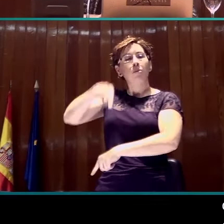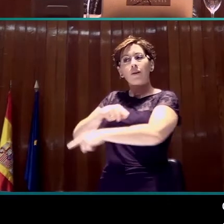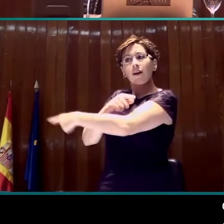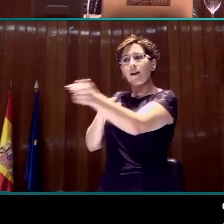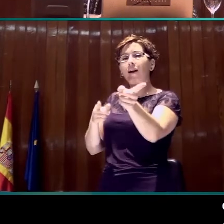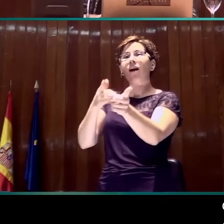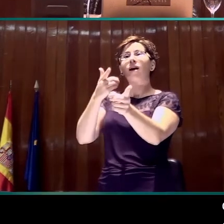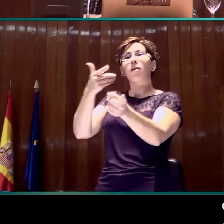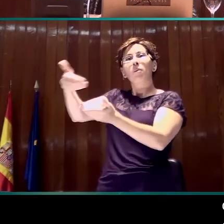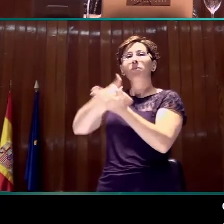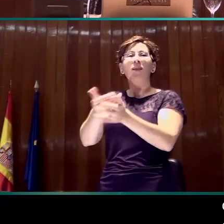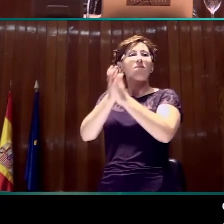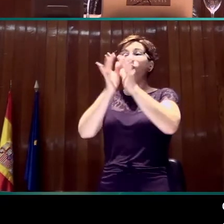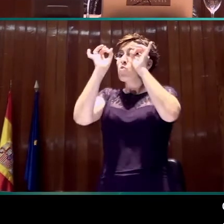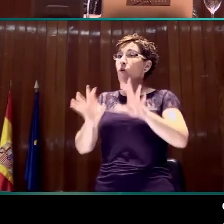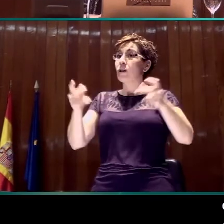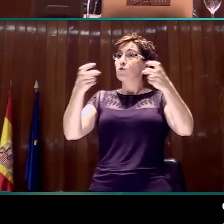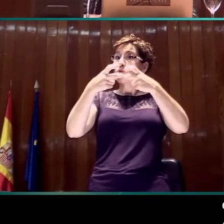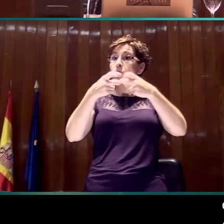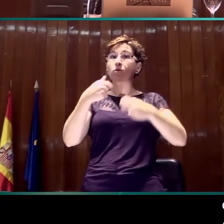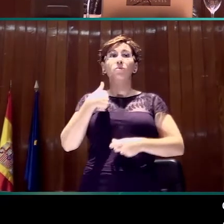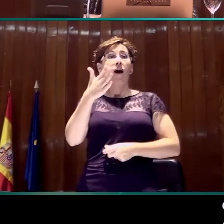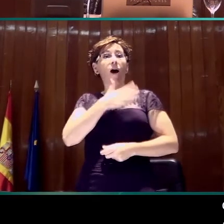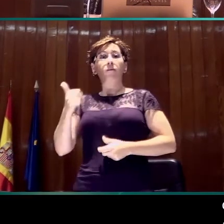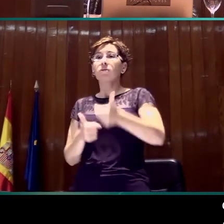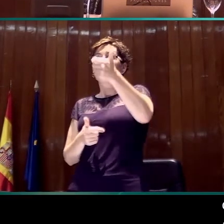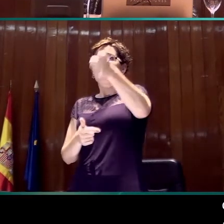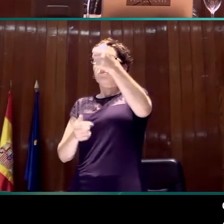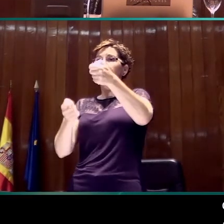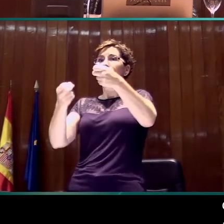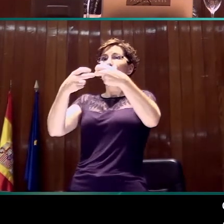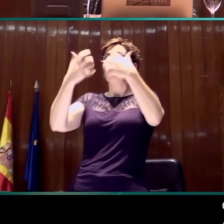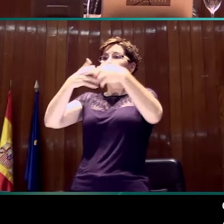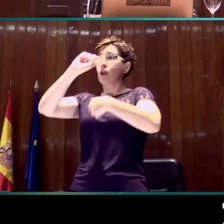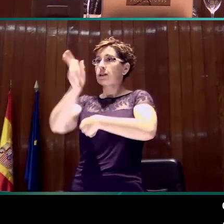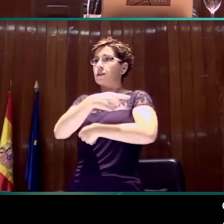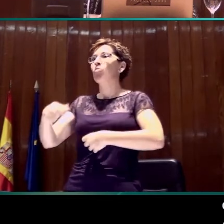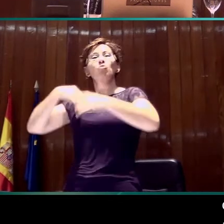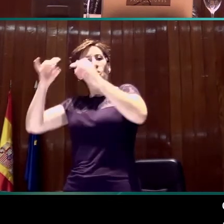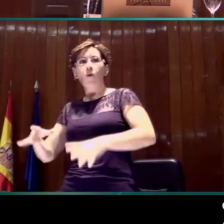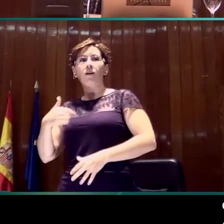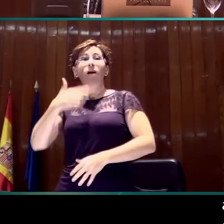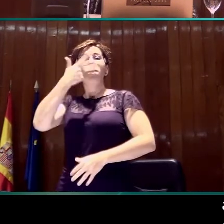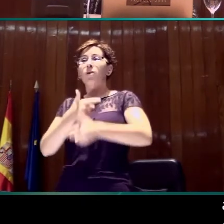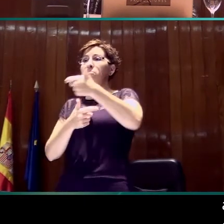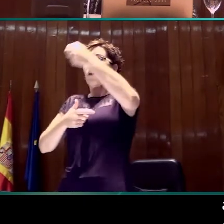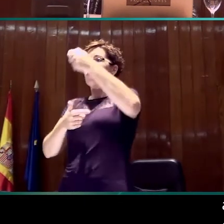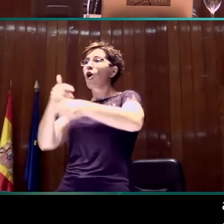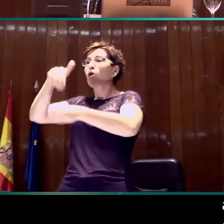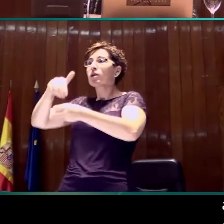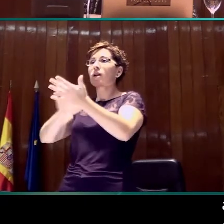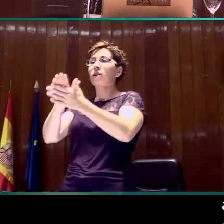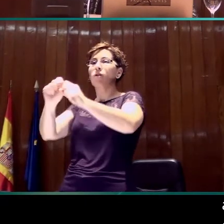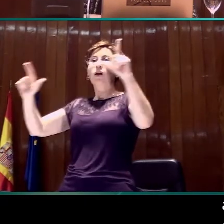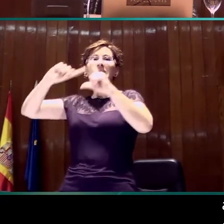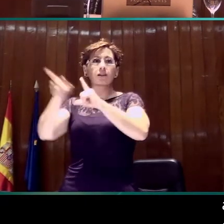de la misma forma que los subtítulos, para que fuera el usuario sordo el que decidiera en función de sus necesidades y del tipo de contenidos la activación o no de este